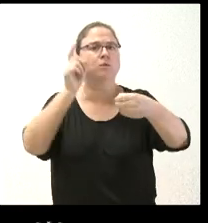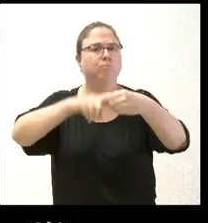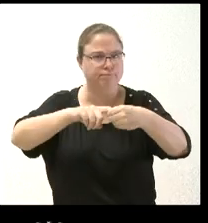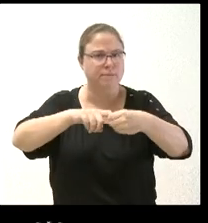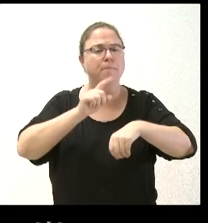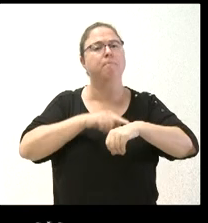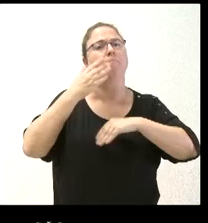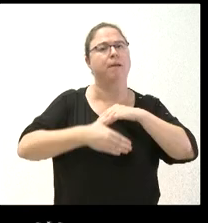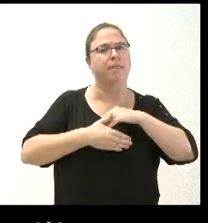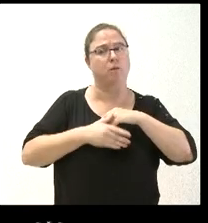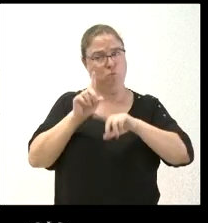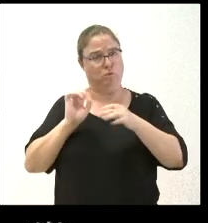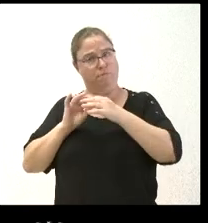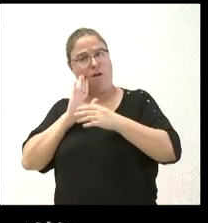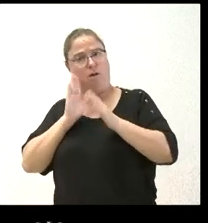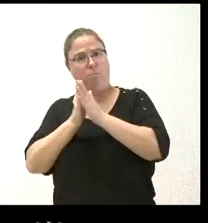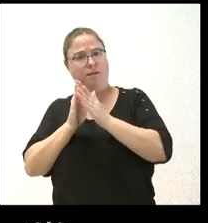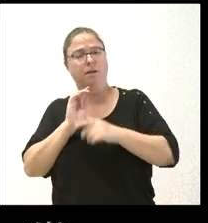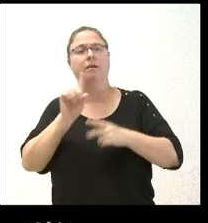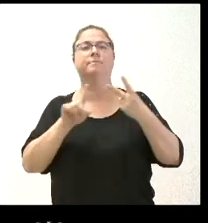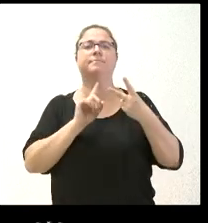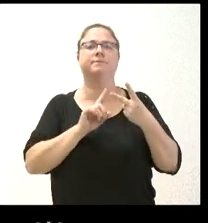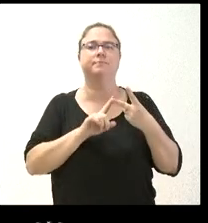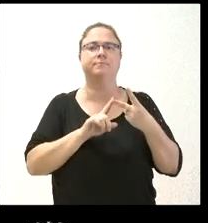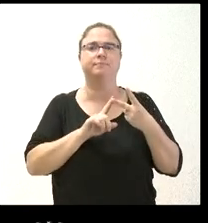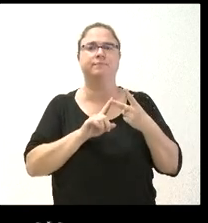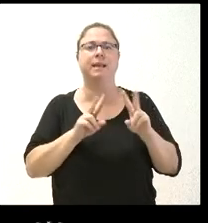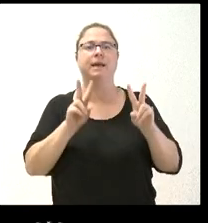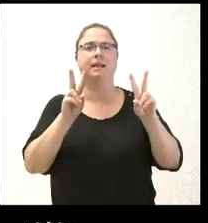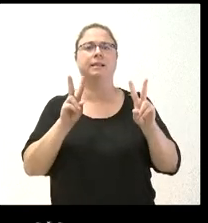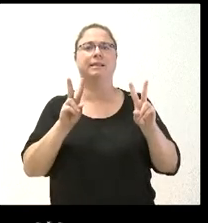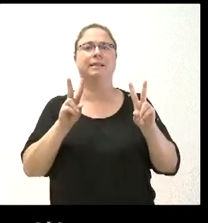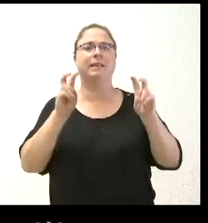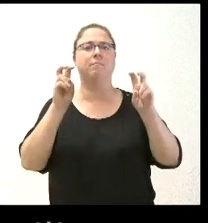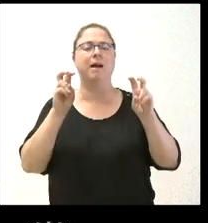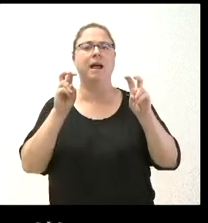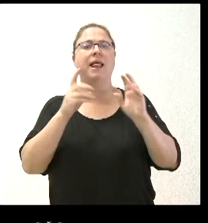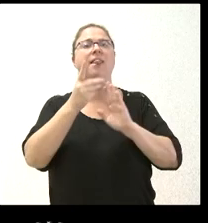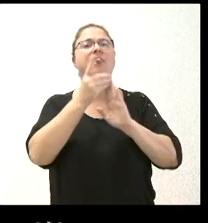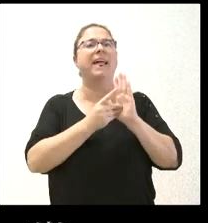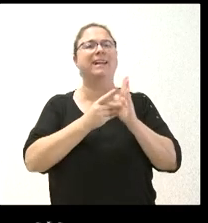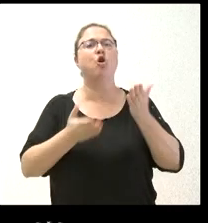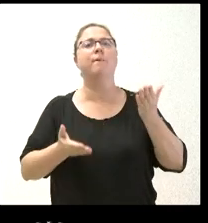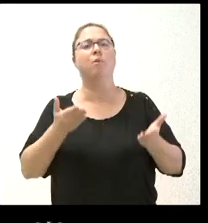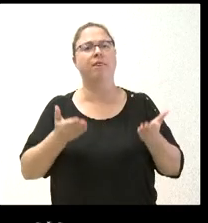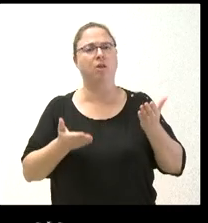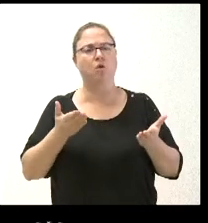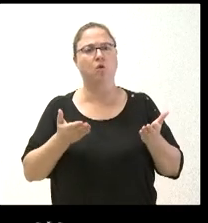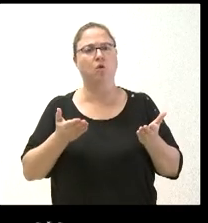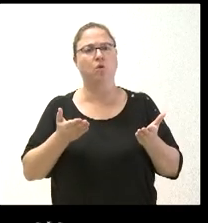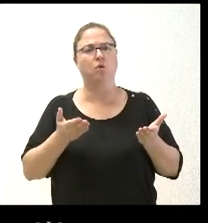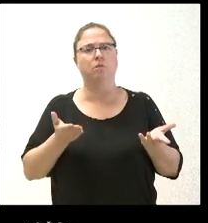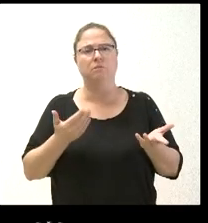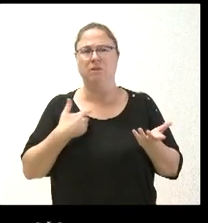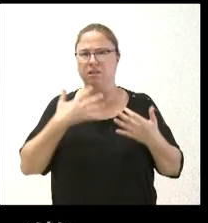en relación con esta última pregunta. Y luego, sobre el decreto de evaluación, yo no sé si a